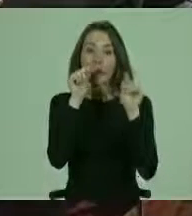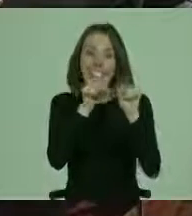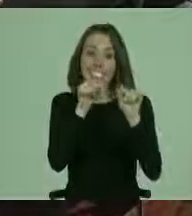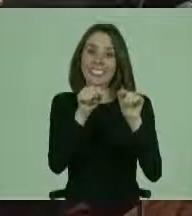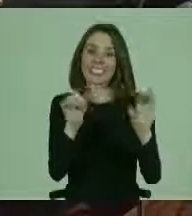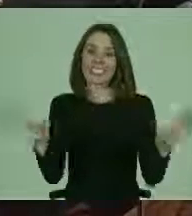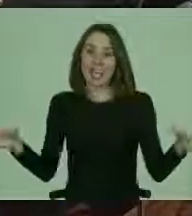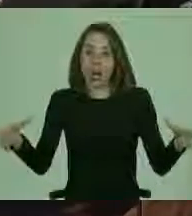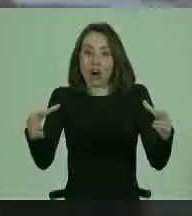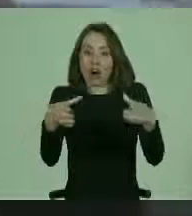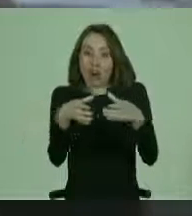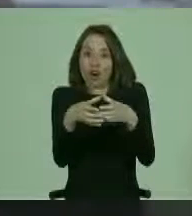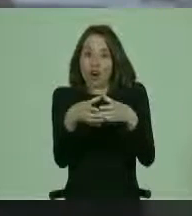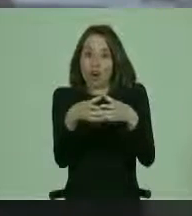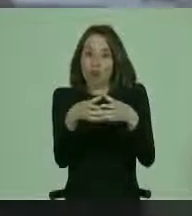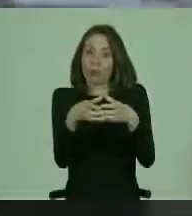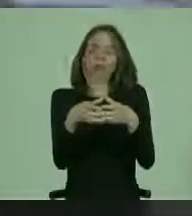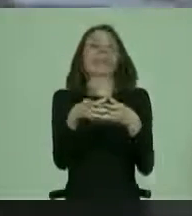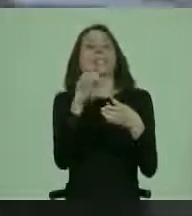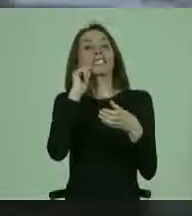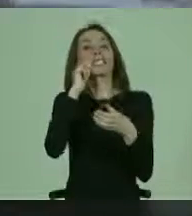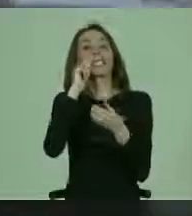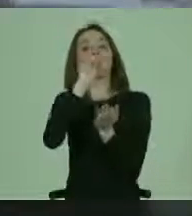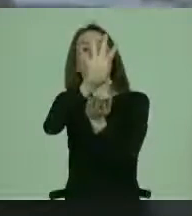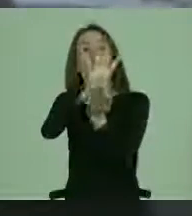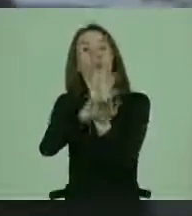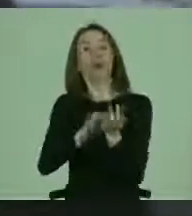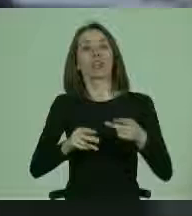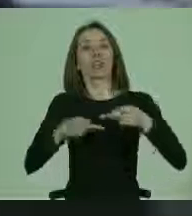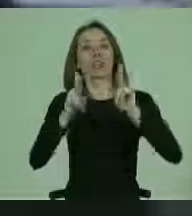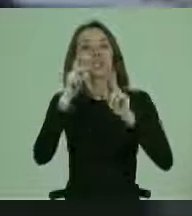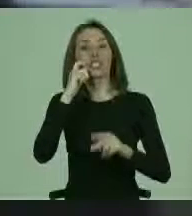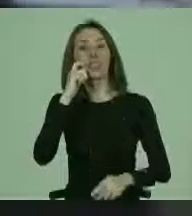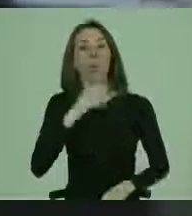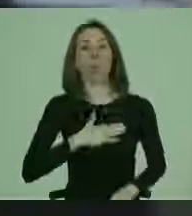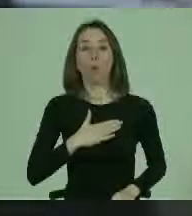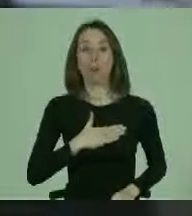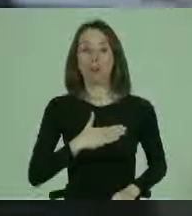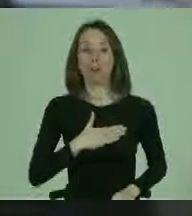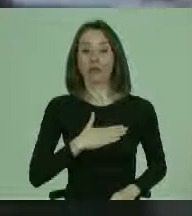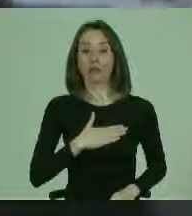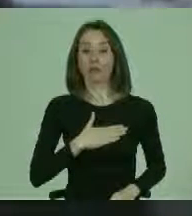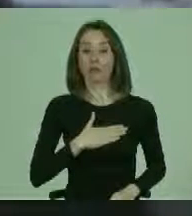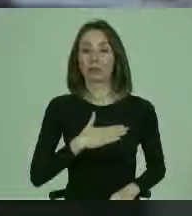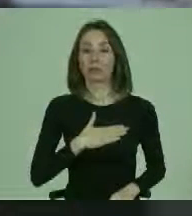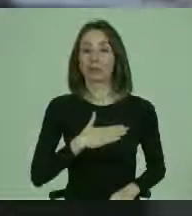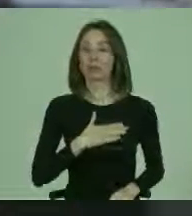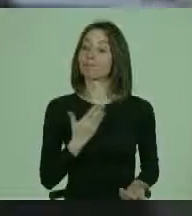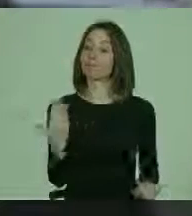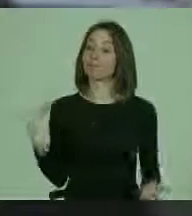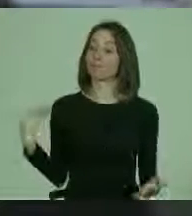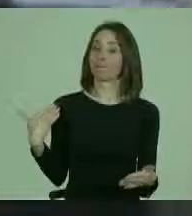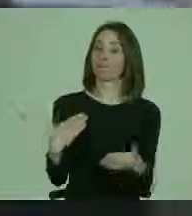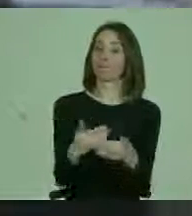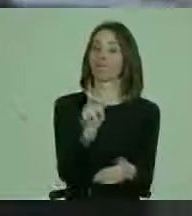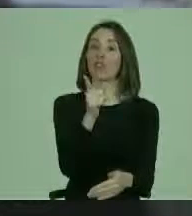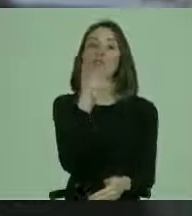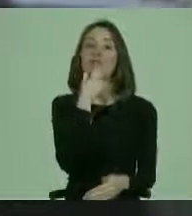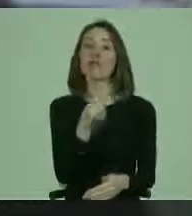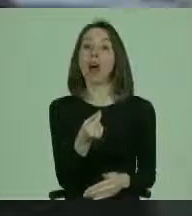cuando hablamos del modelo de derechos humanos, que quiero decir que no ha sido fácil el